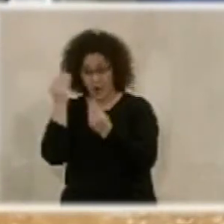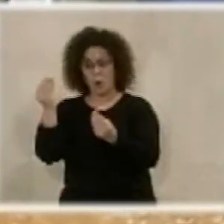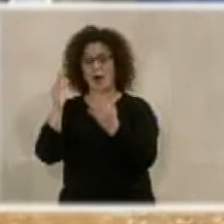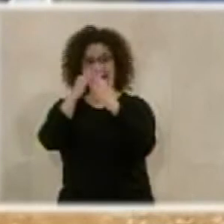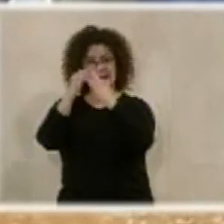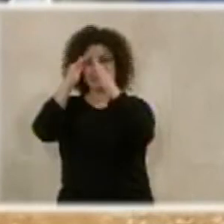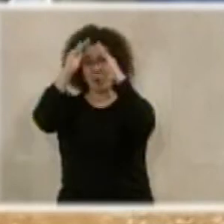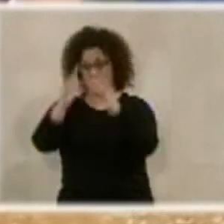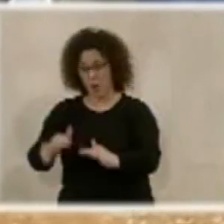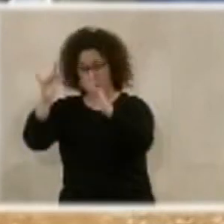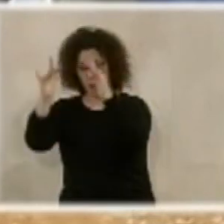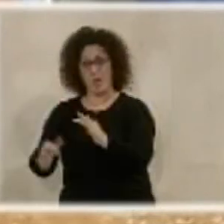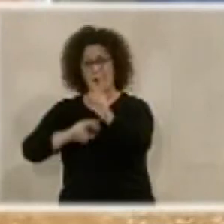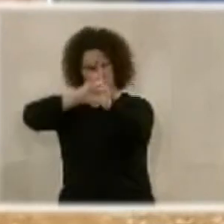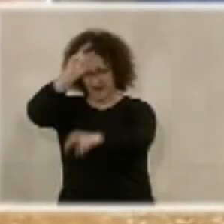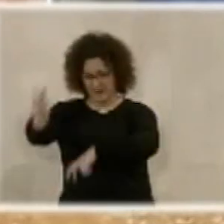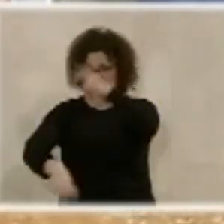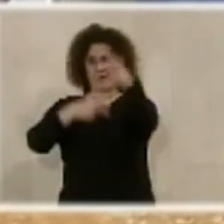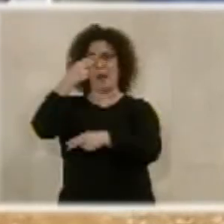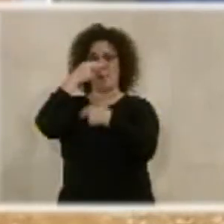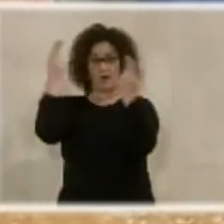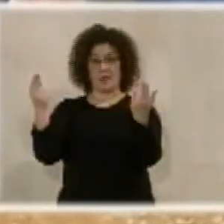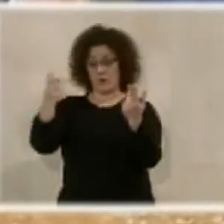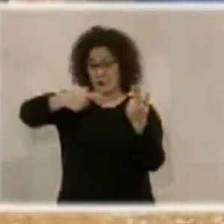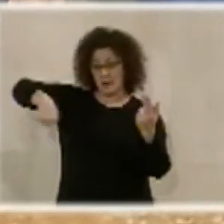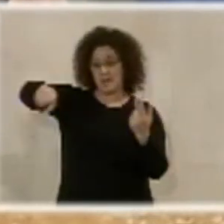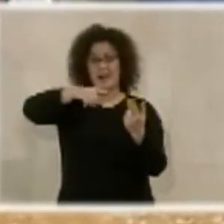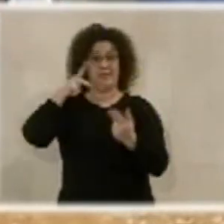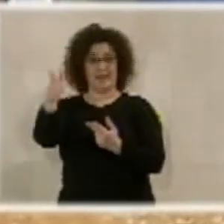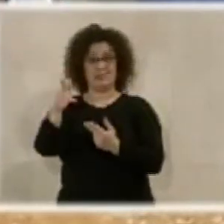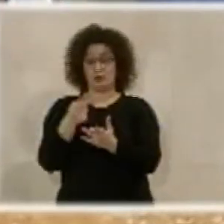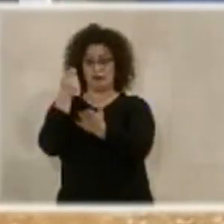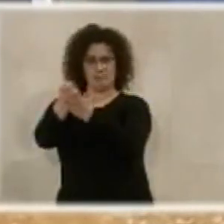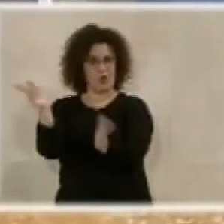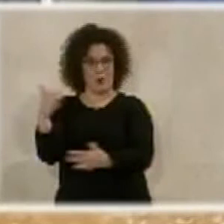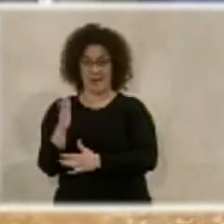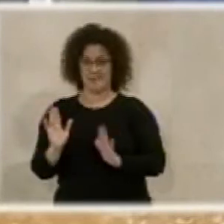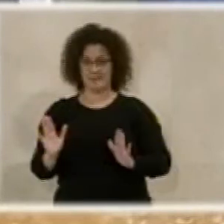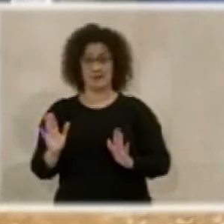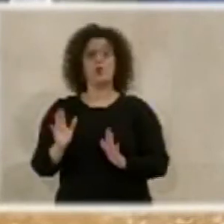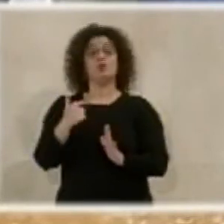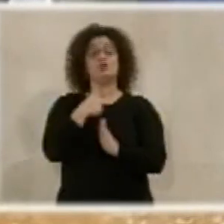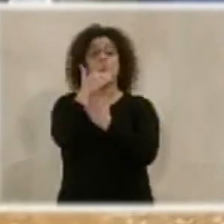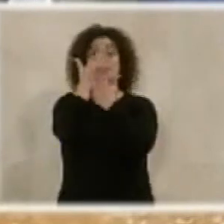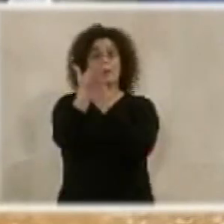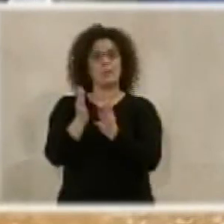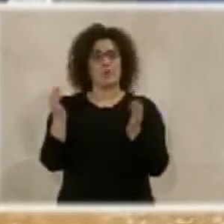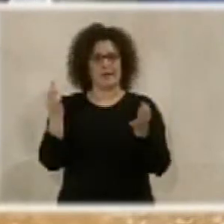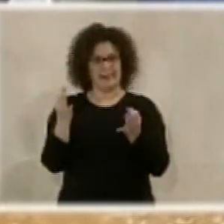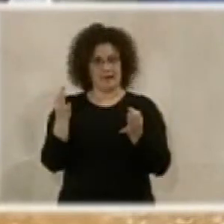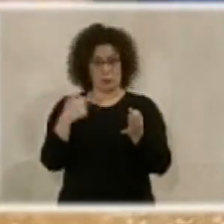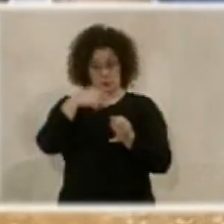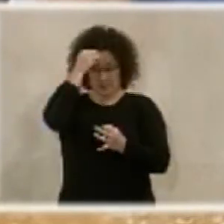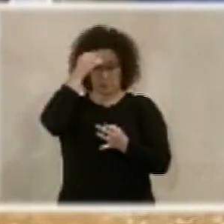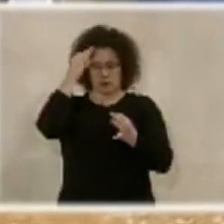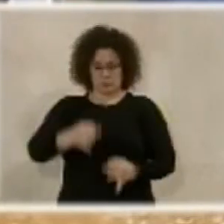casas, echarlas abajo y restaurar el dominio público sin derecho a indemnización, con lo cual es complicado. Por tanto, ¿qué propongo yo? ¿Qué es lo que creo que vamos a hacer, que